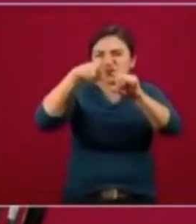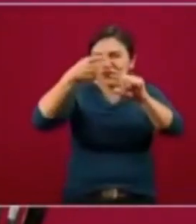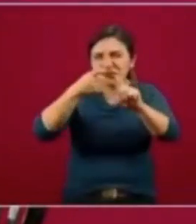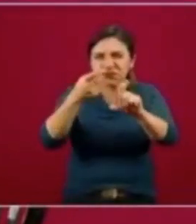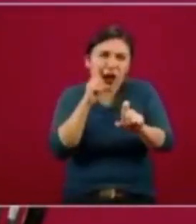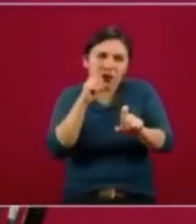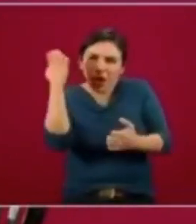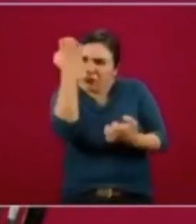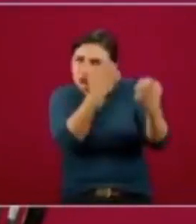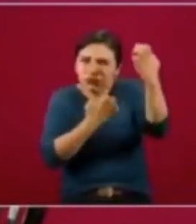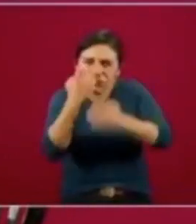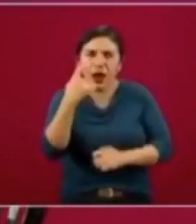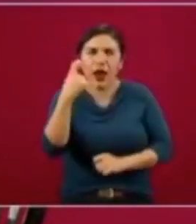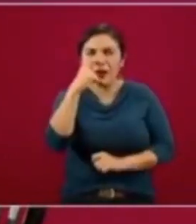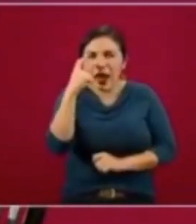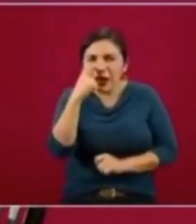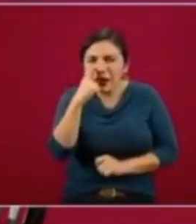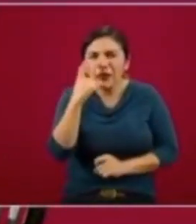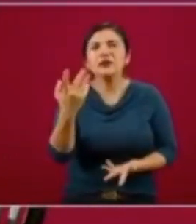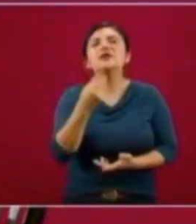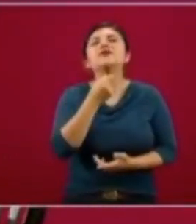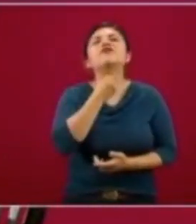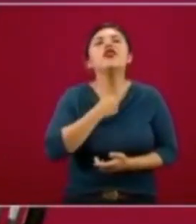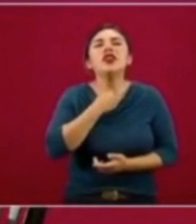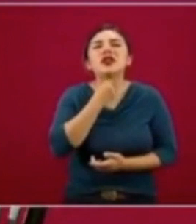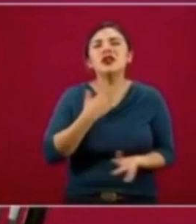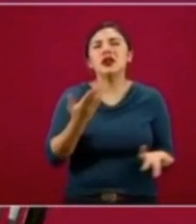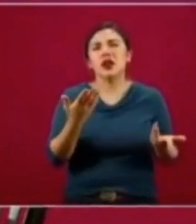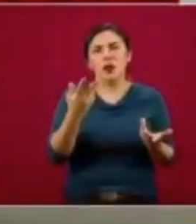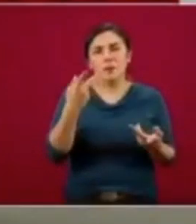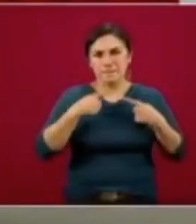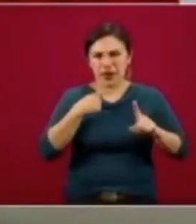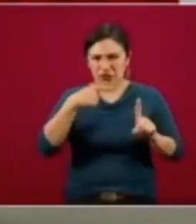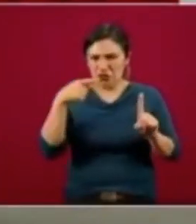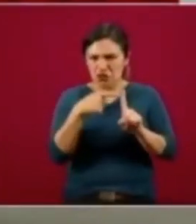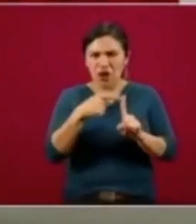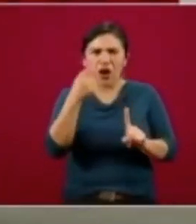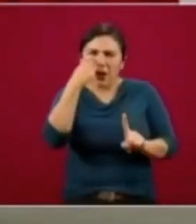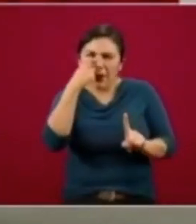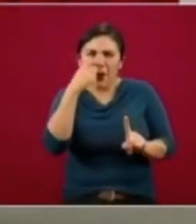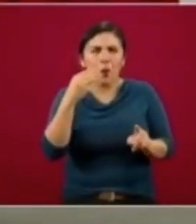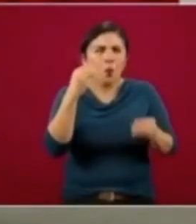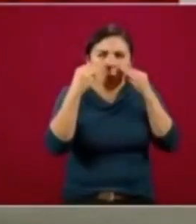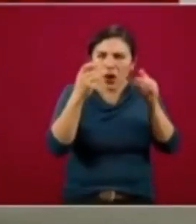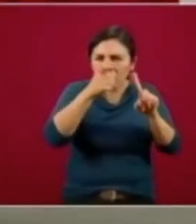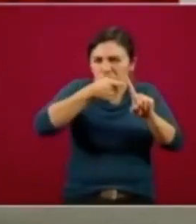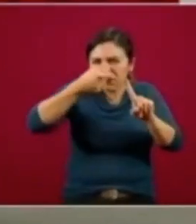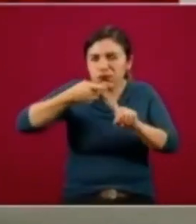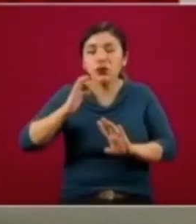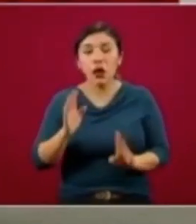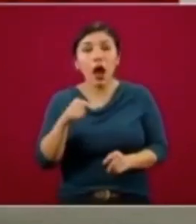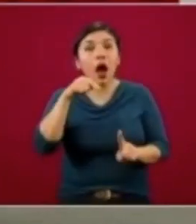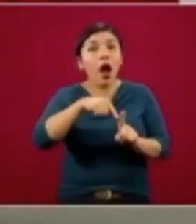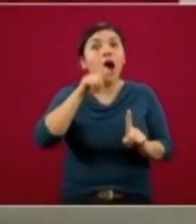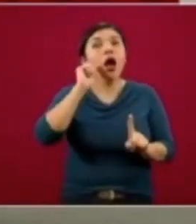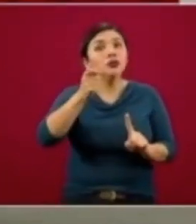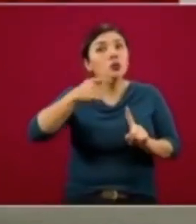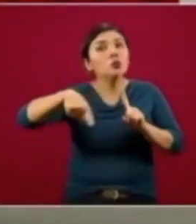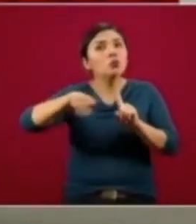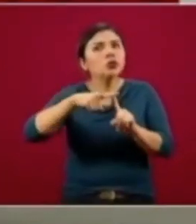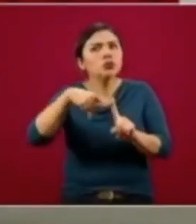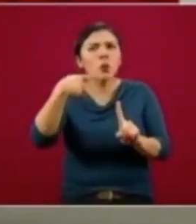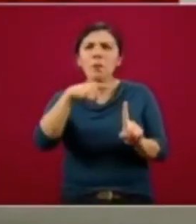secreciones respiratorias de nariz, faringe de la persona, resulta positivo,